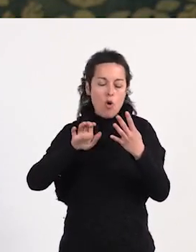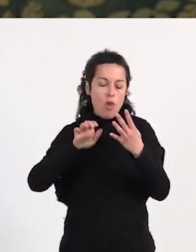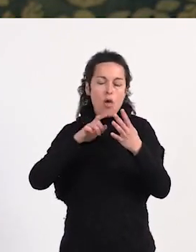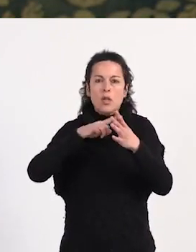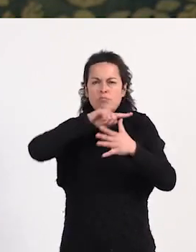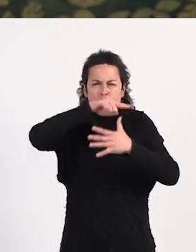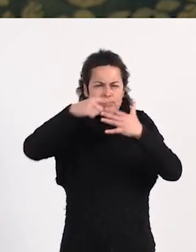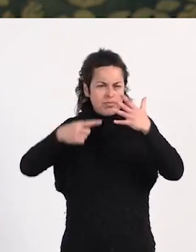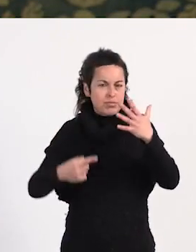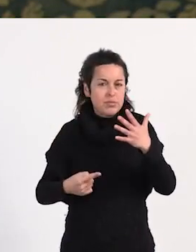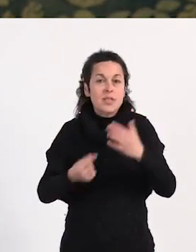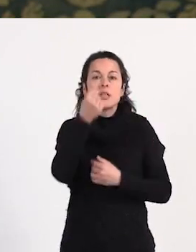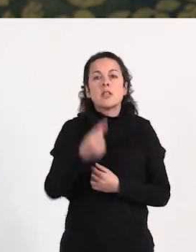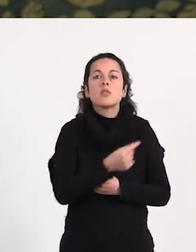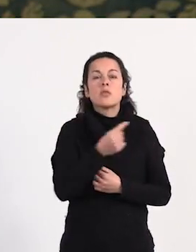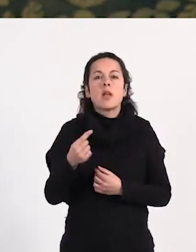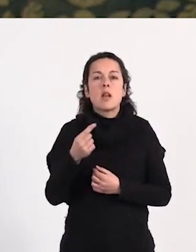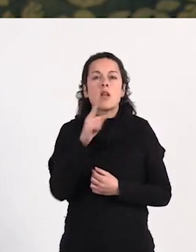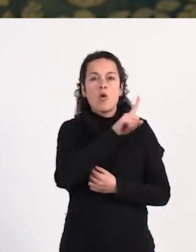de Adriana, de Marcela.